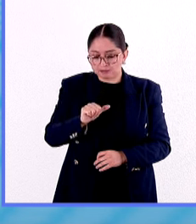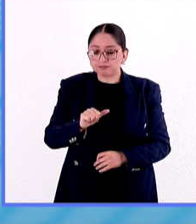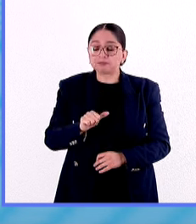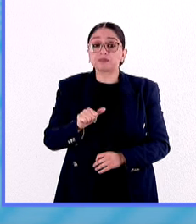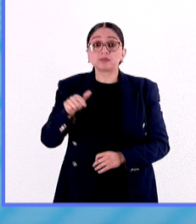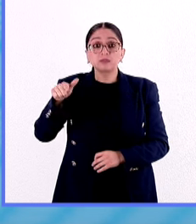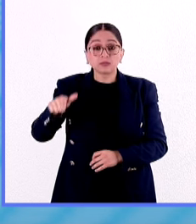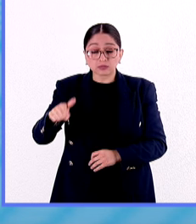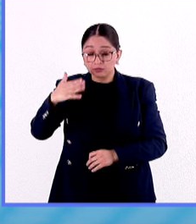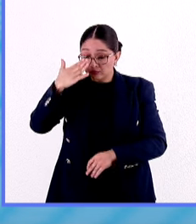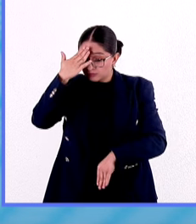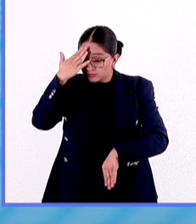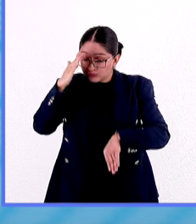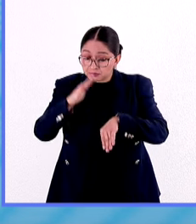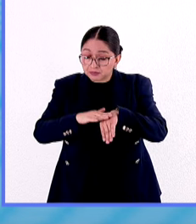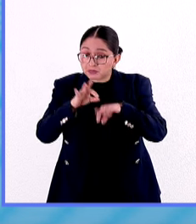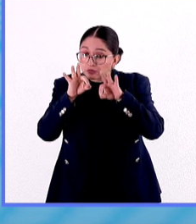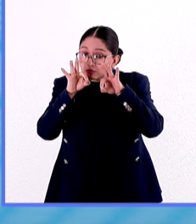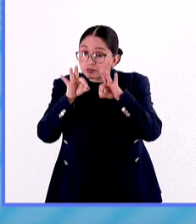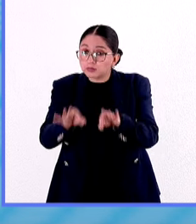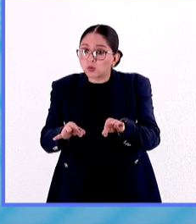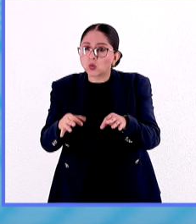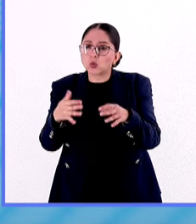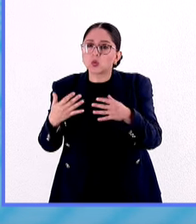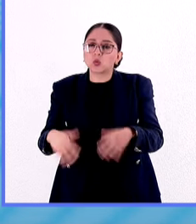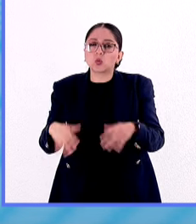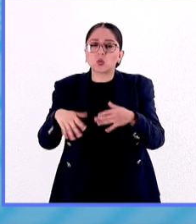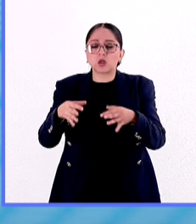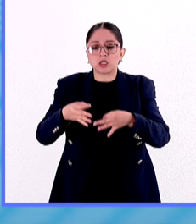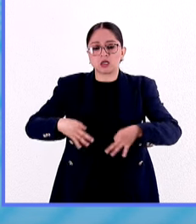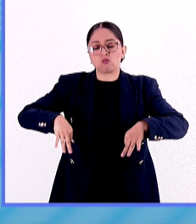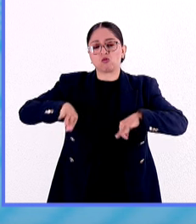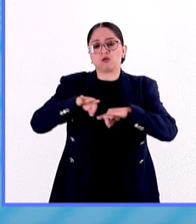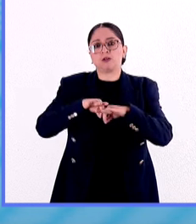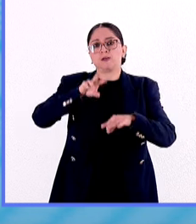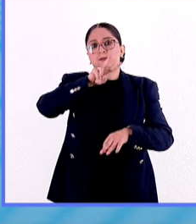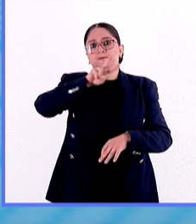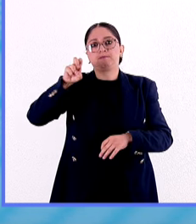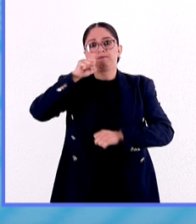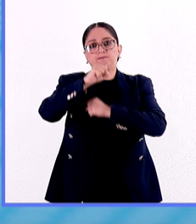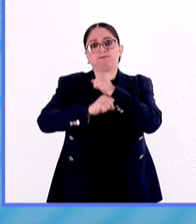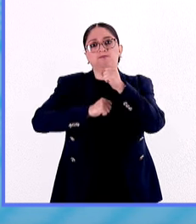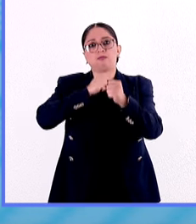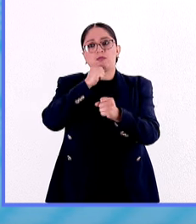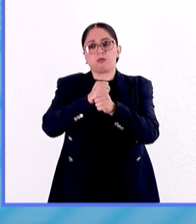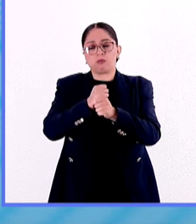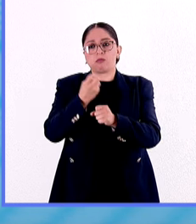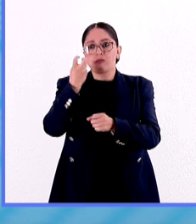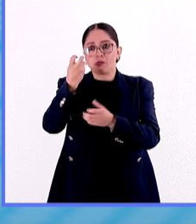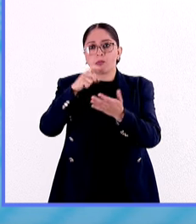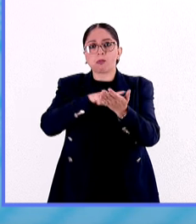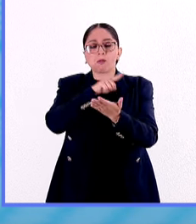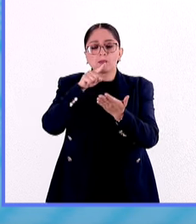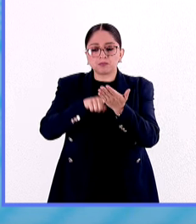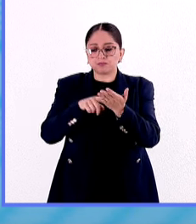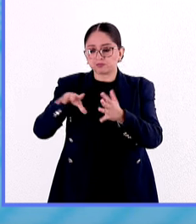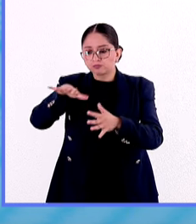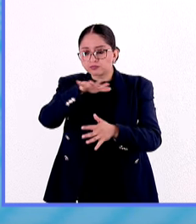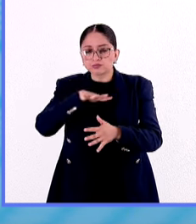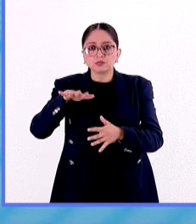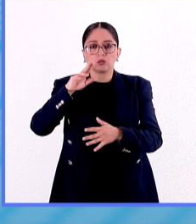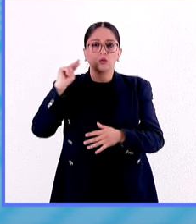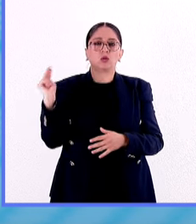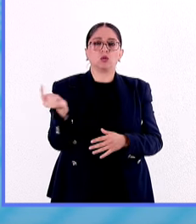conmemoración pues resalta sin duda los 200 años que tiene este recinto universitario